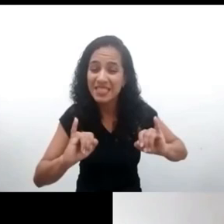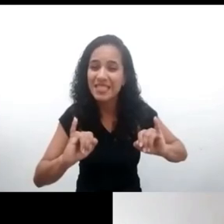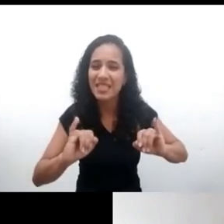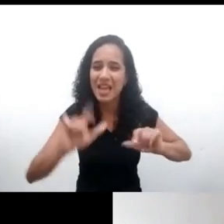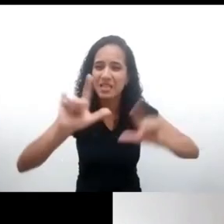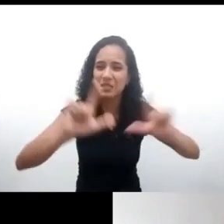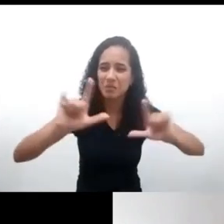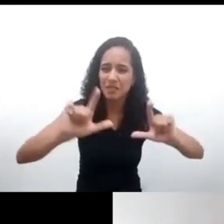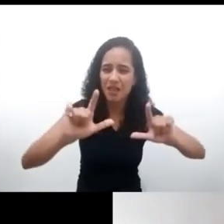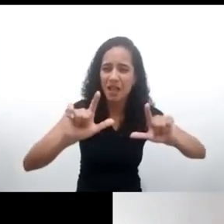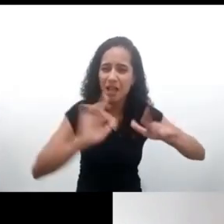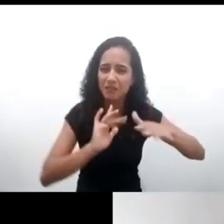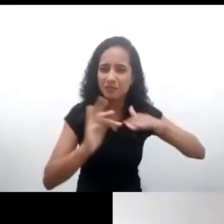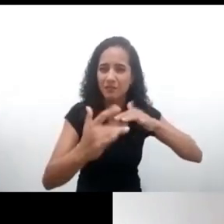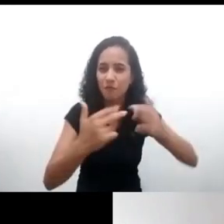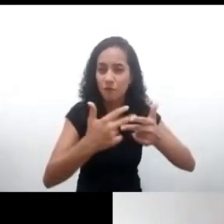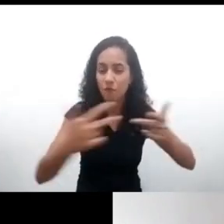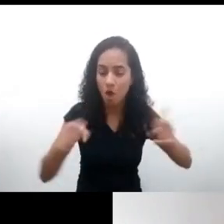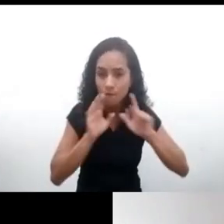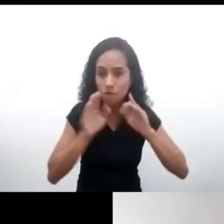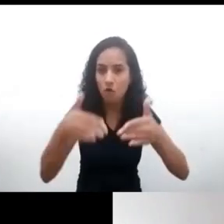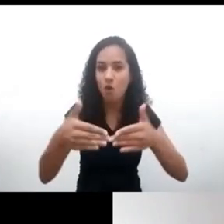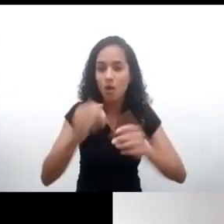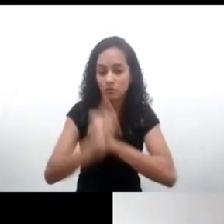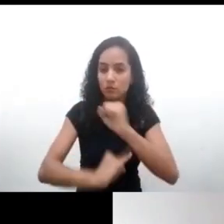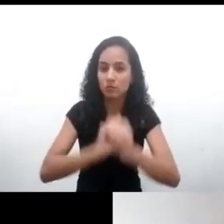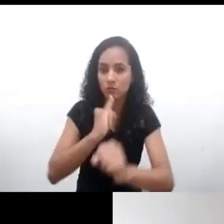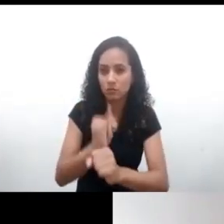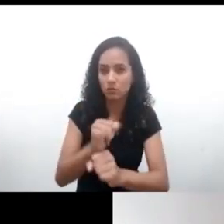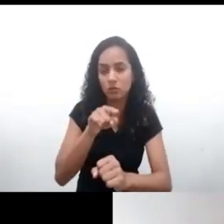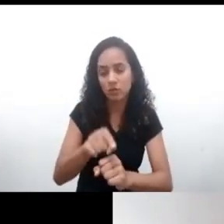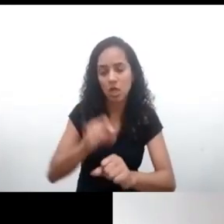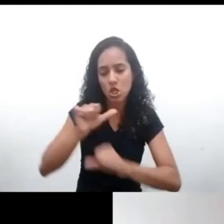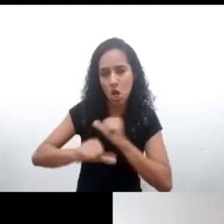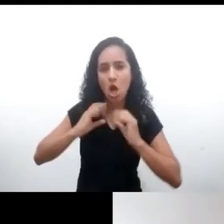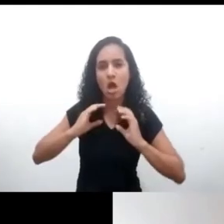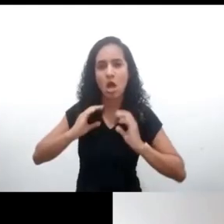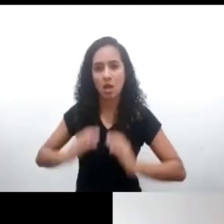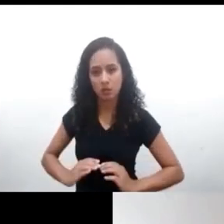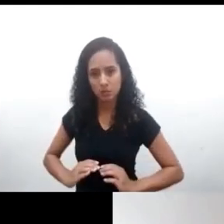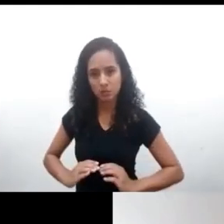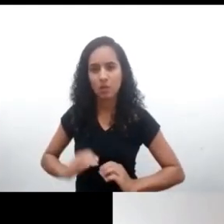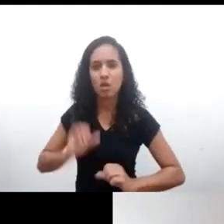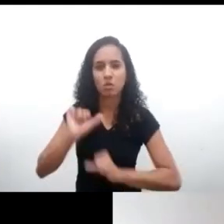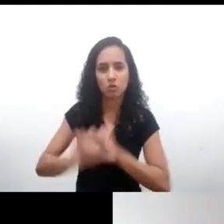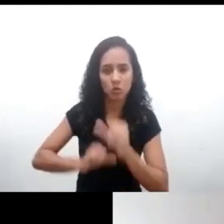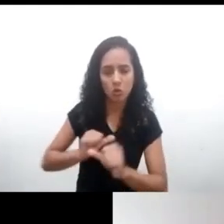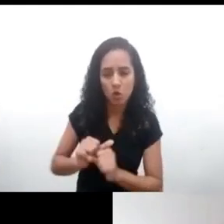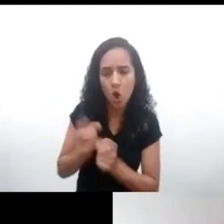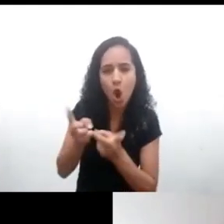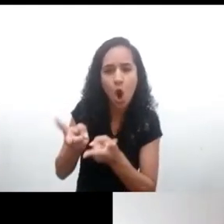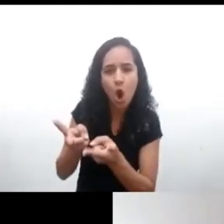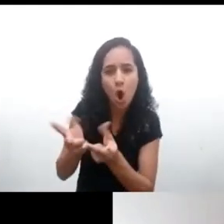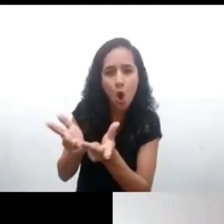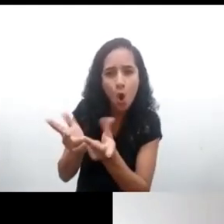publicidades, anuncios o publicidades dirigidas a los niños o a la niñez en el mundo digital, cambia